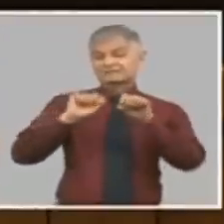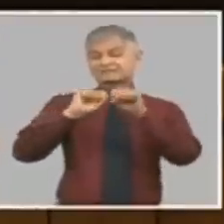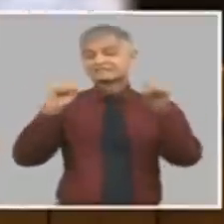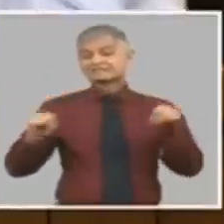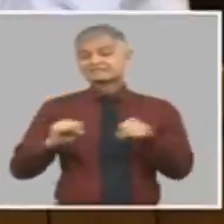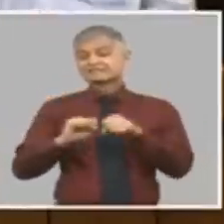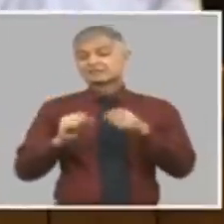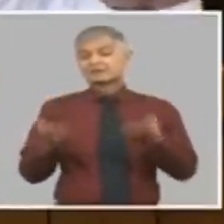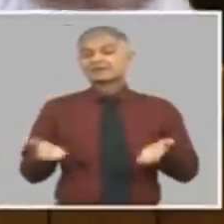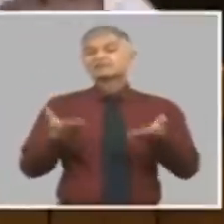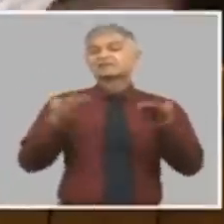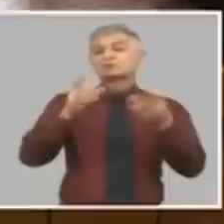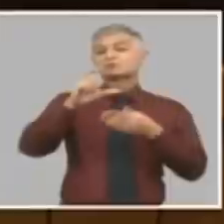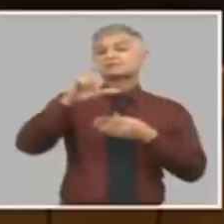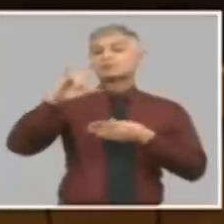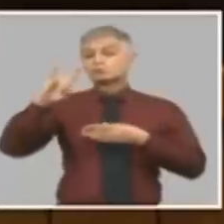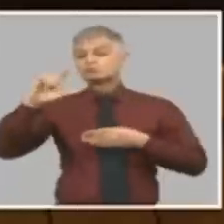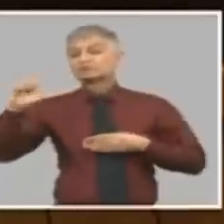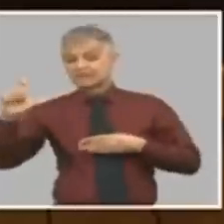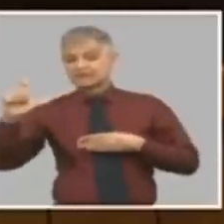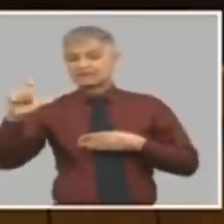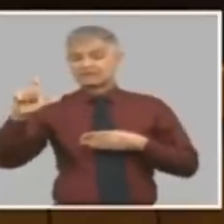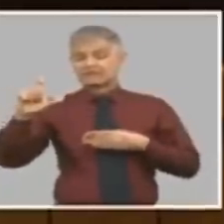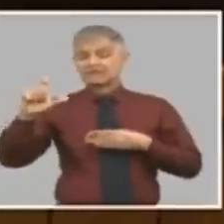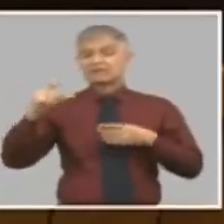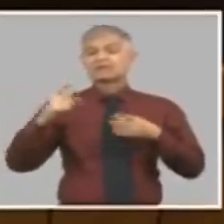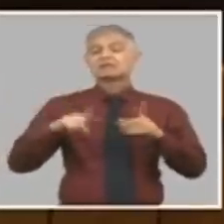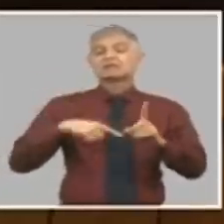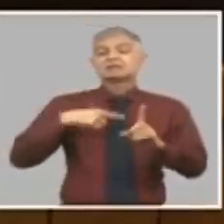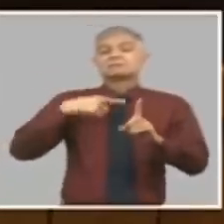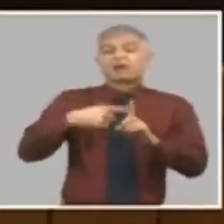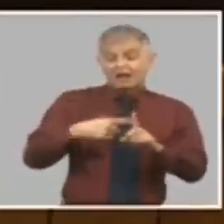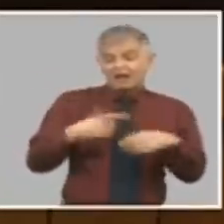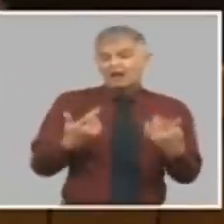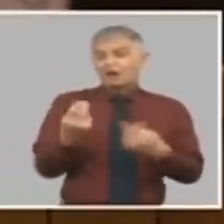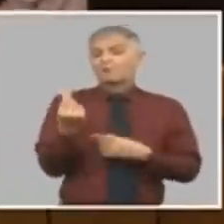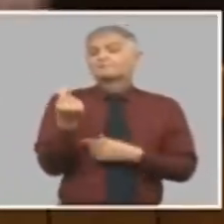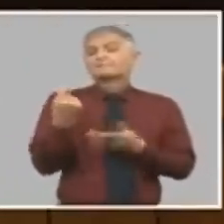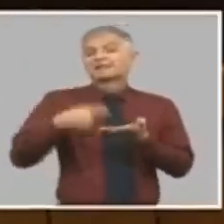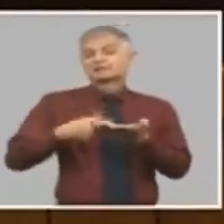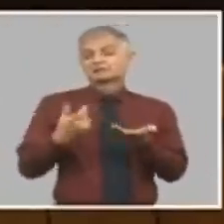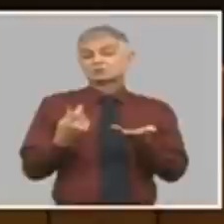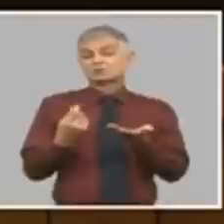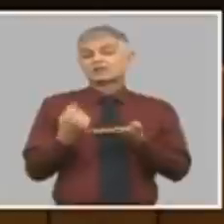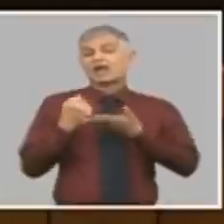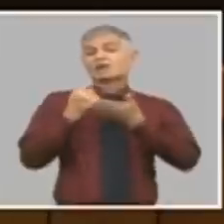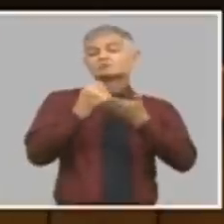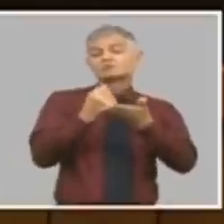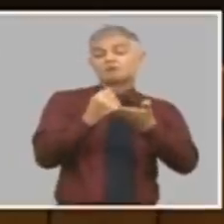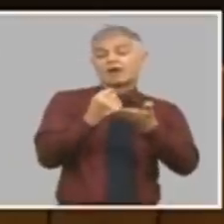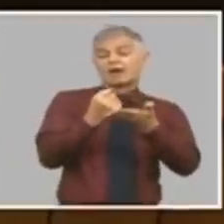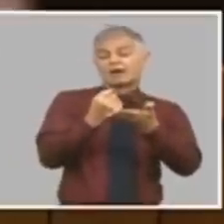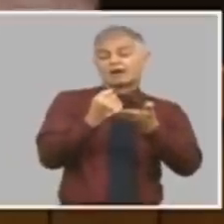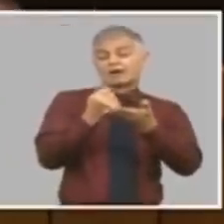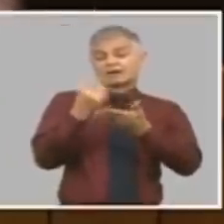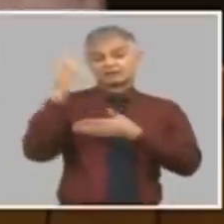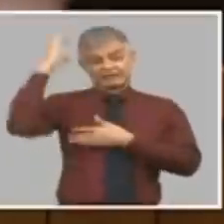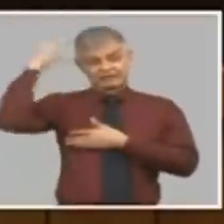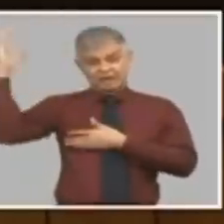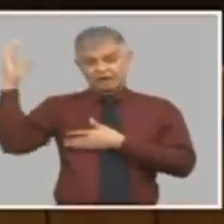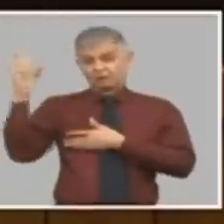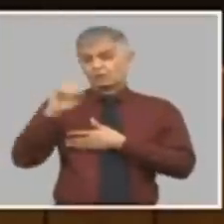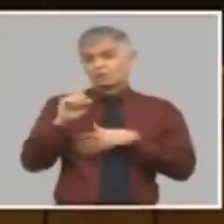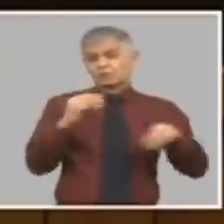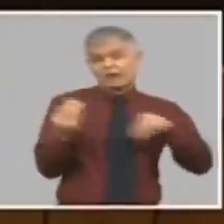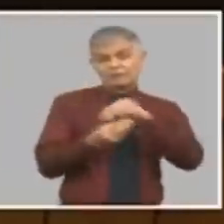CUC y además los precios que tenía el subsidio en el Estado no se quitaron. Entonces, ahora tiene que ir uno acomodando